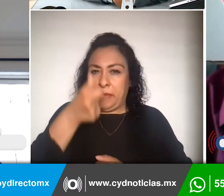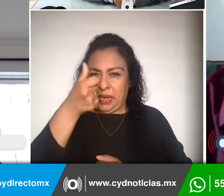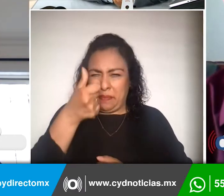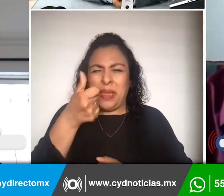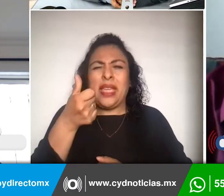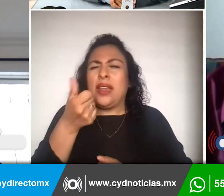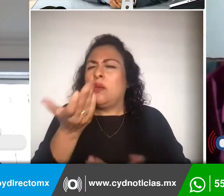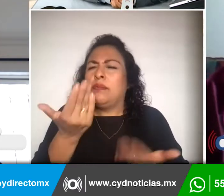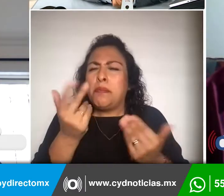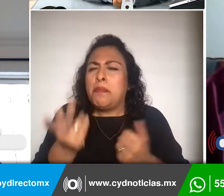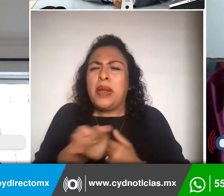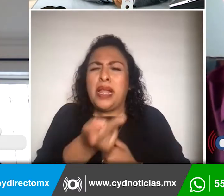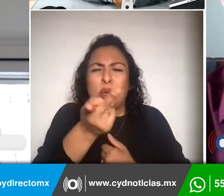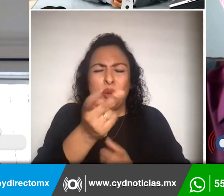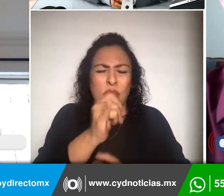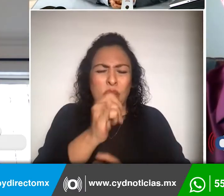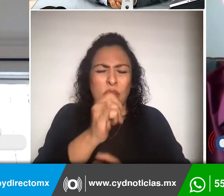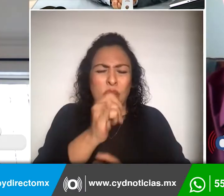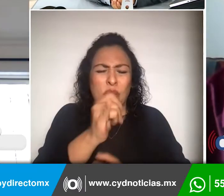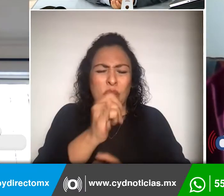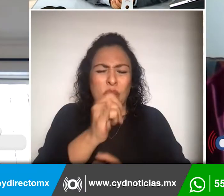Por favor, cuéntenos brevemente.